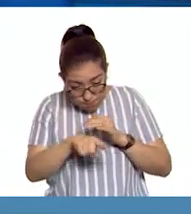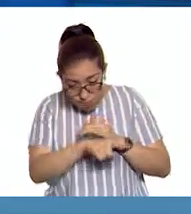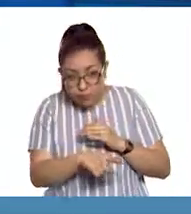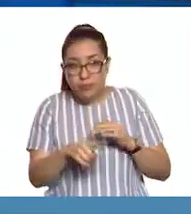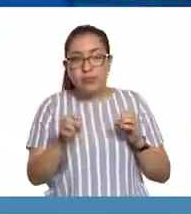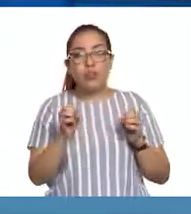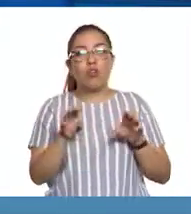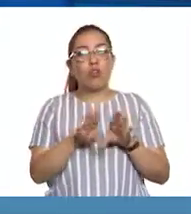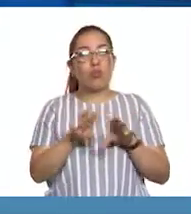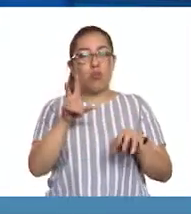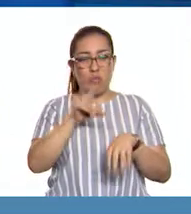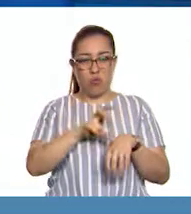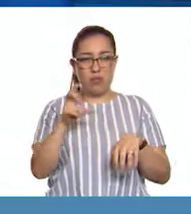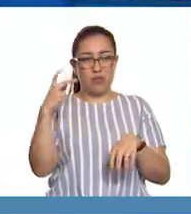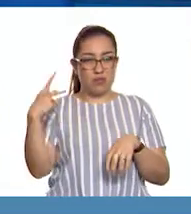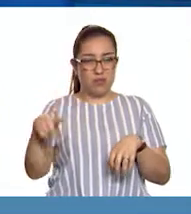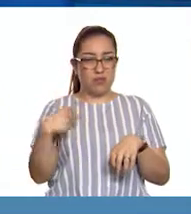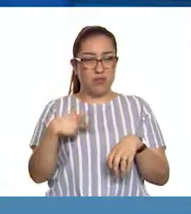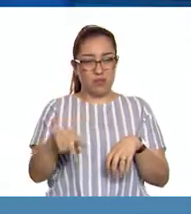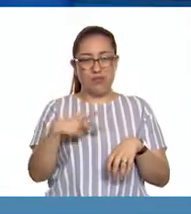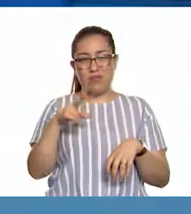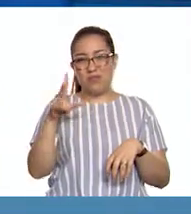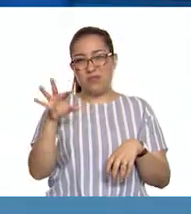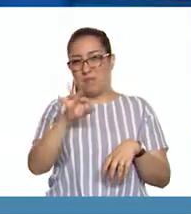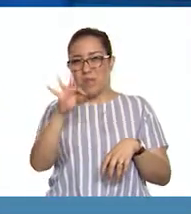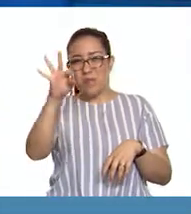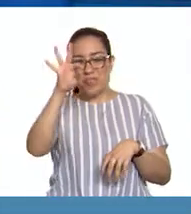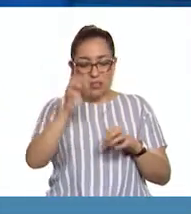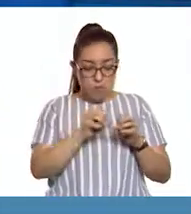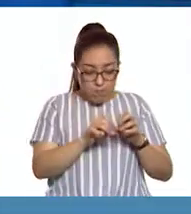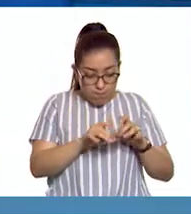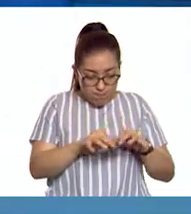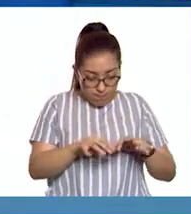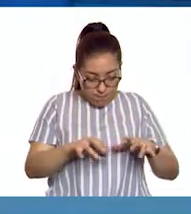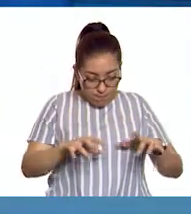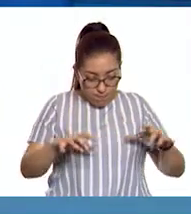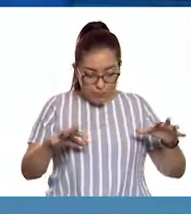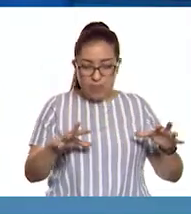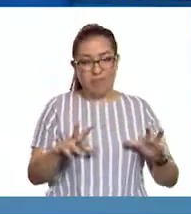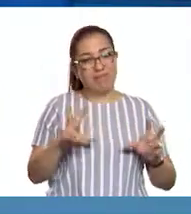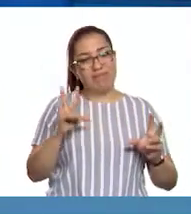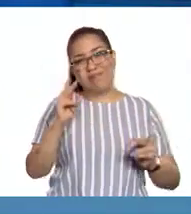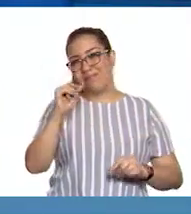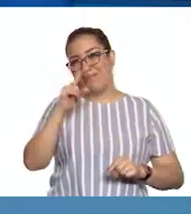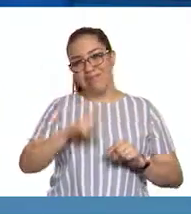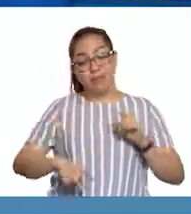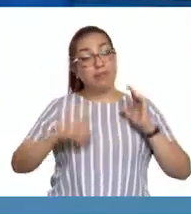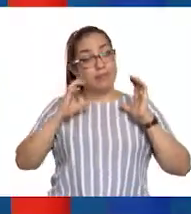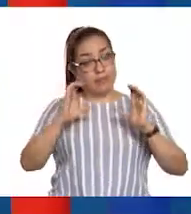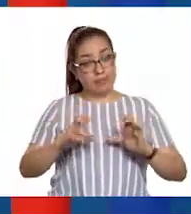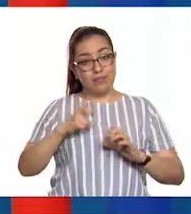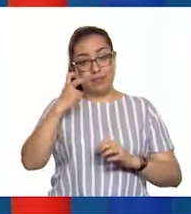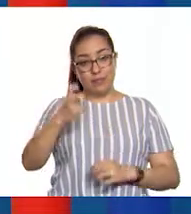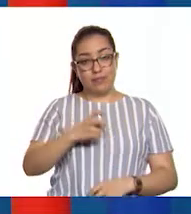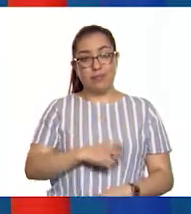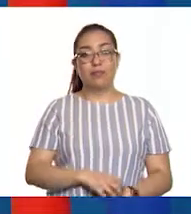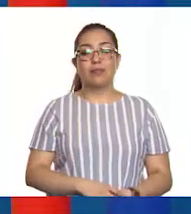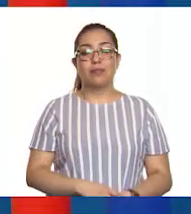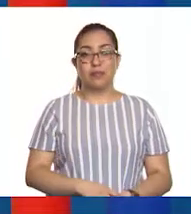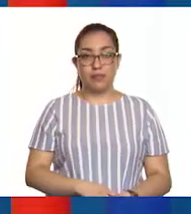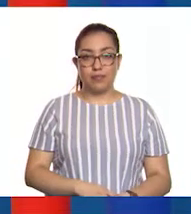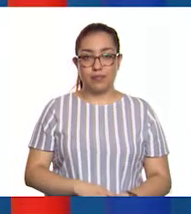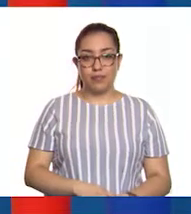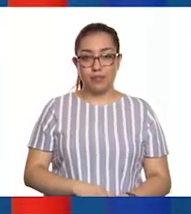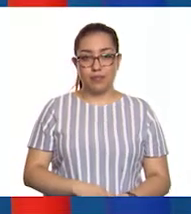huevecillos y originar larvas que se alimentan de las mismas setas que se están cultivando. Muy bien.